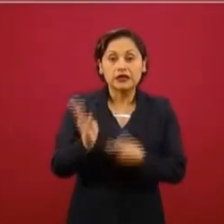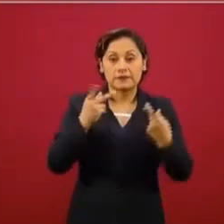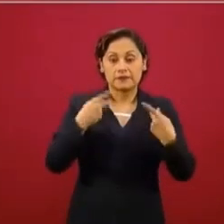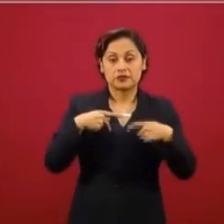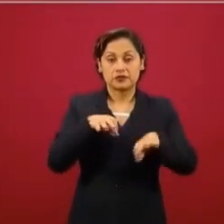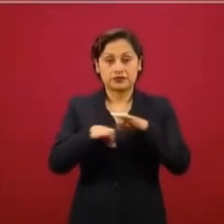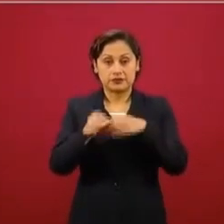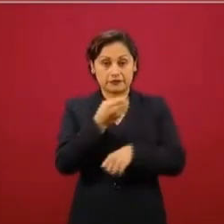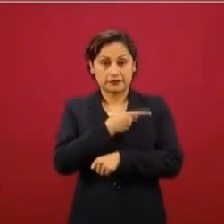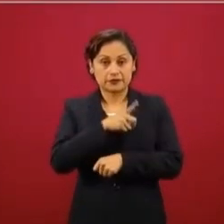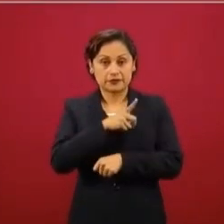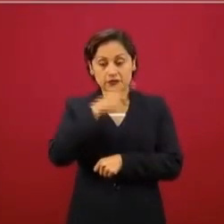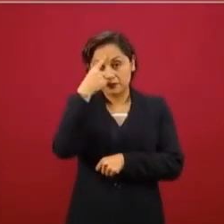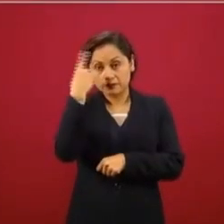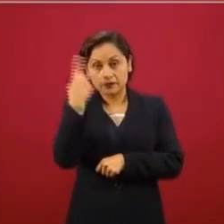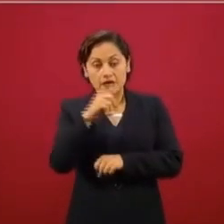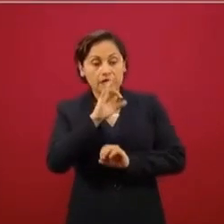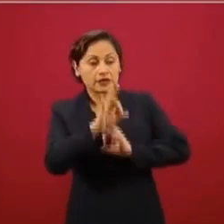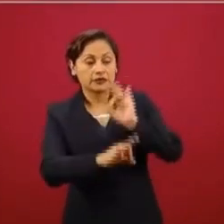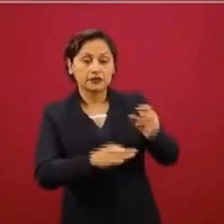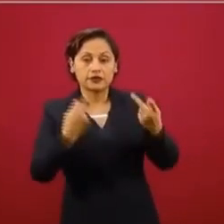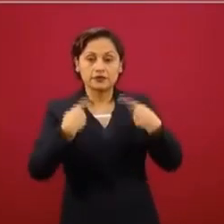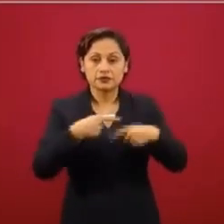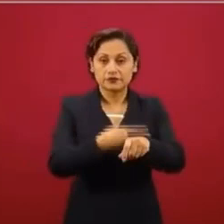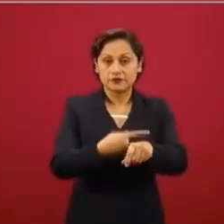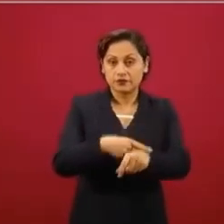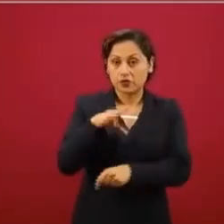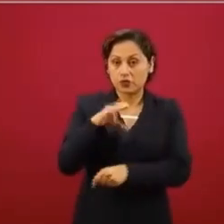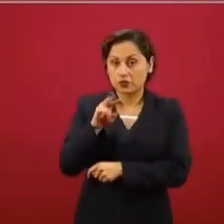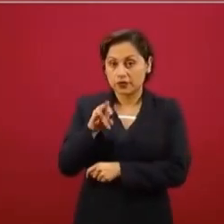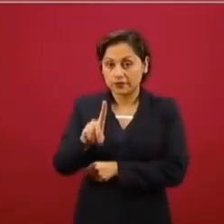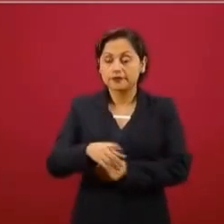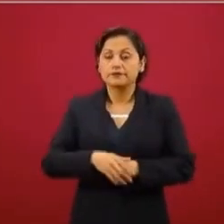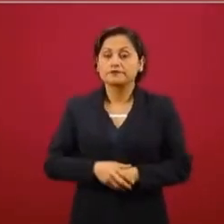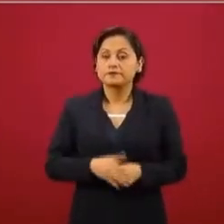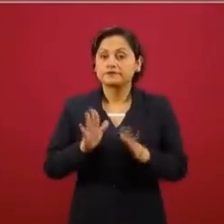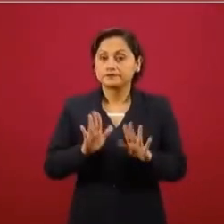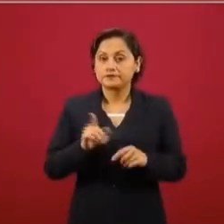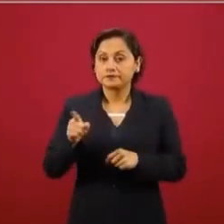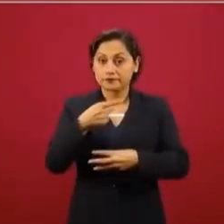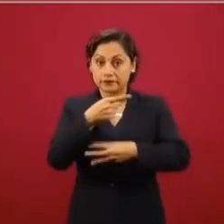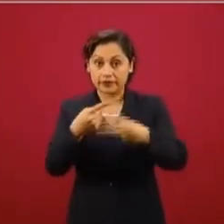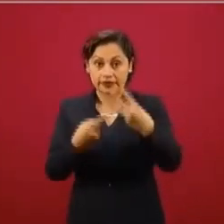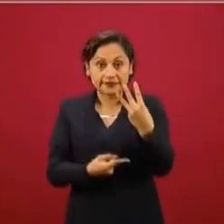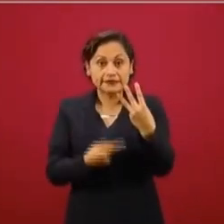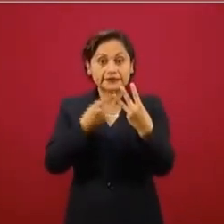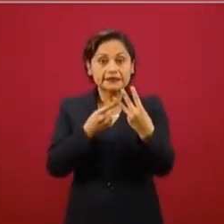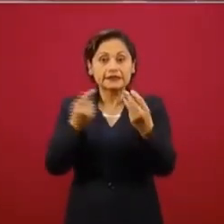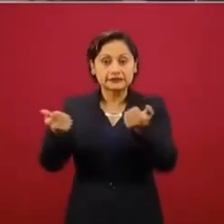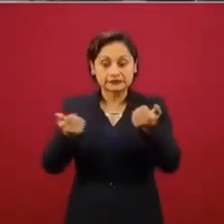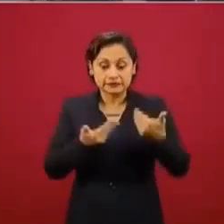COVID especialmente. Entonces, ahí hay tres orígenes del suministro. Primero,